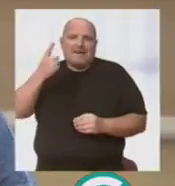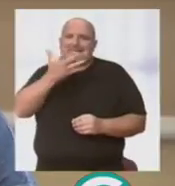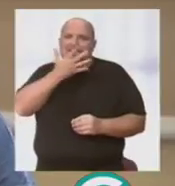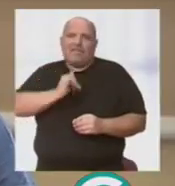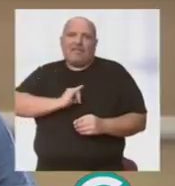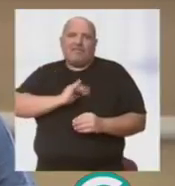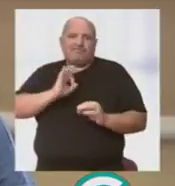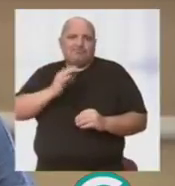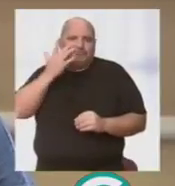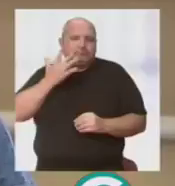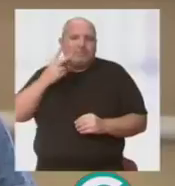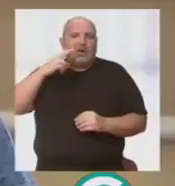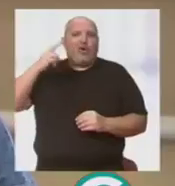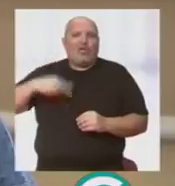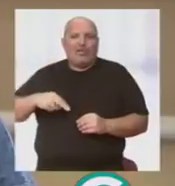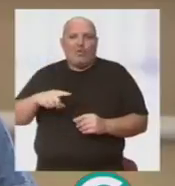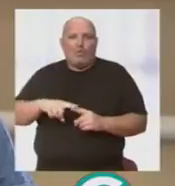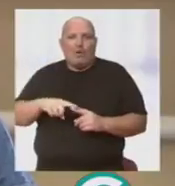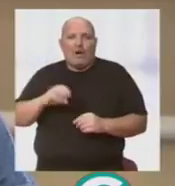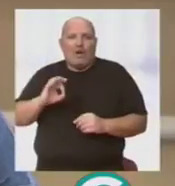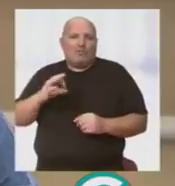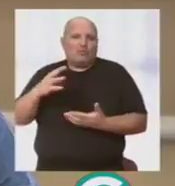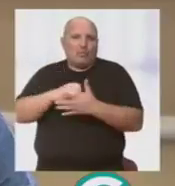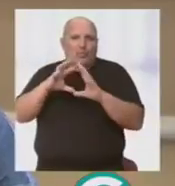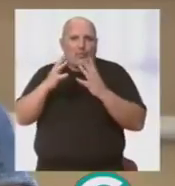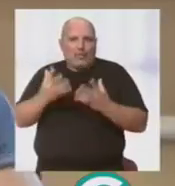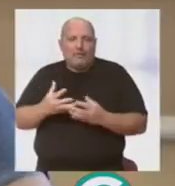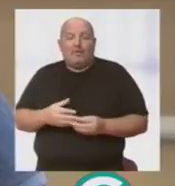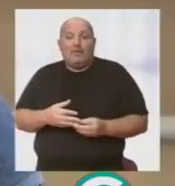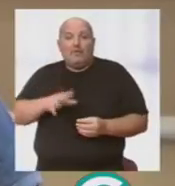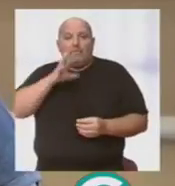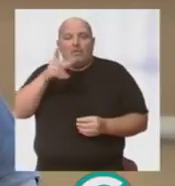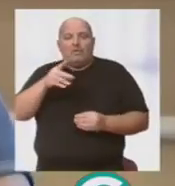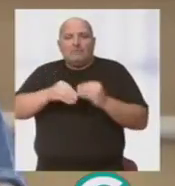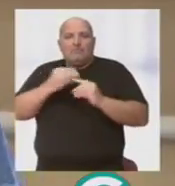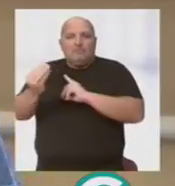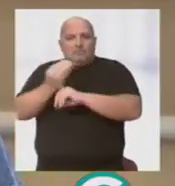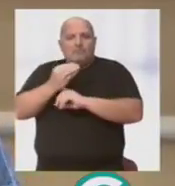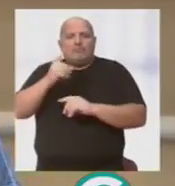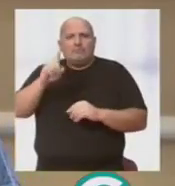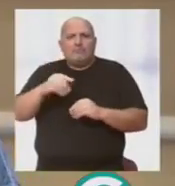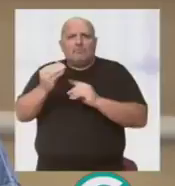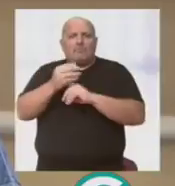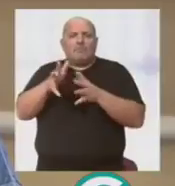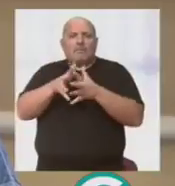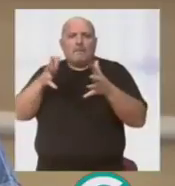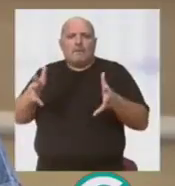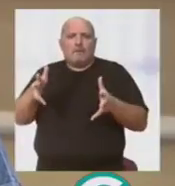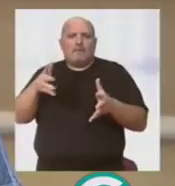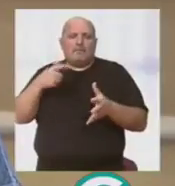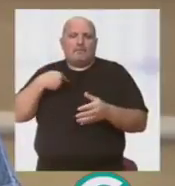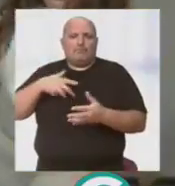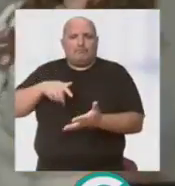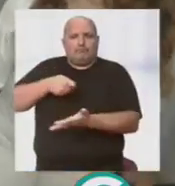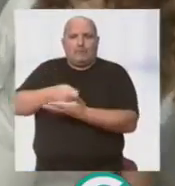de identidad y por las que se nos reconoce en todo el mundo. Por eso vamos a optar a esta financiación y, además, lo hacemos incrementando nuestra